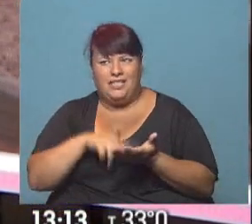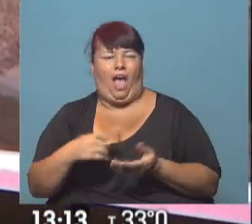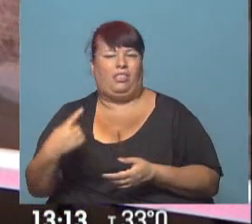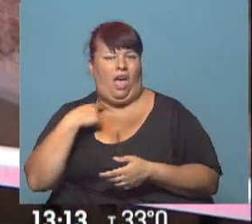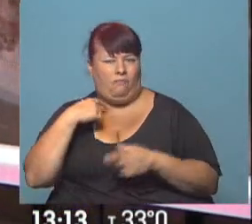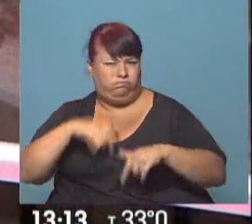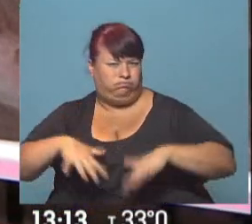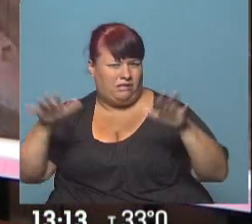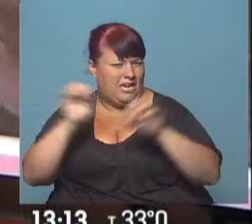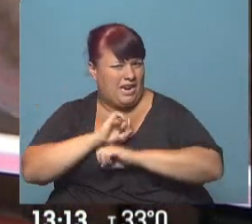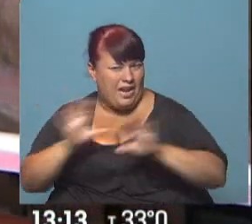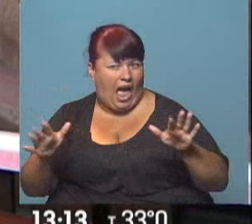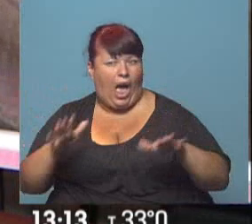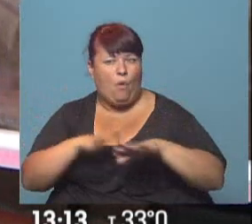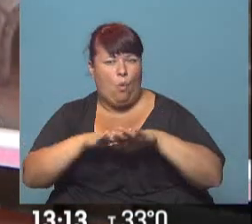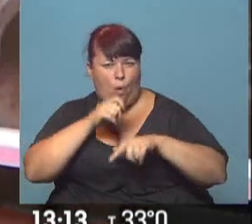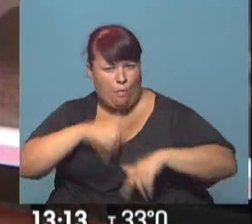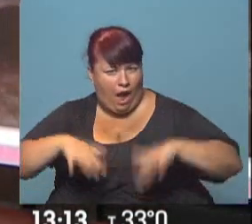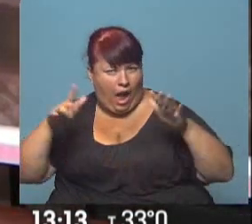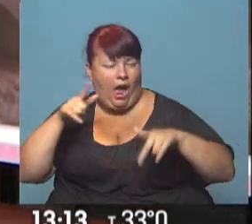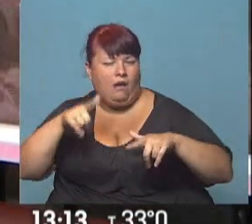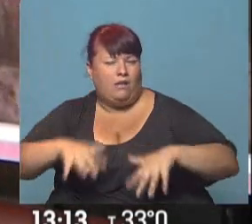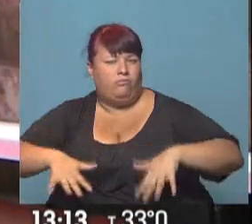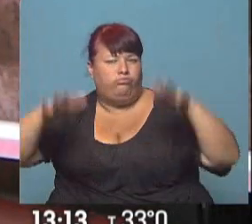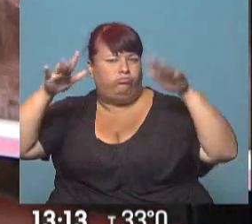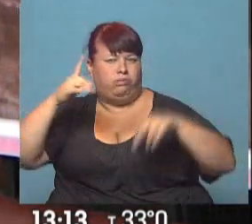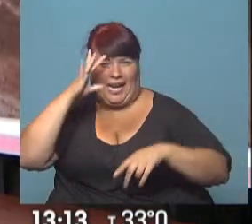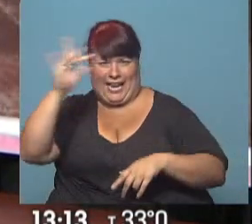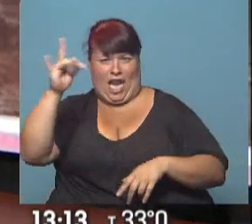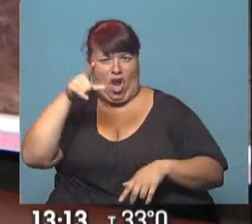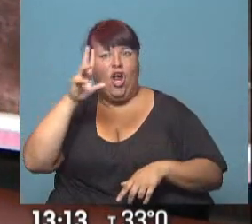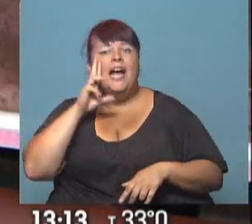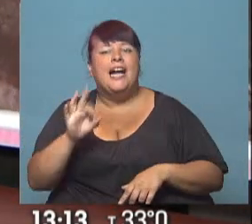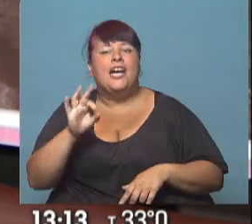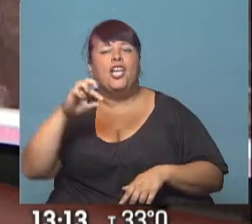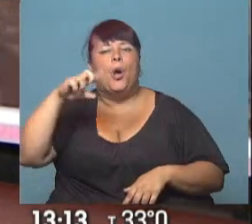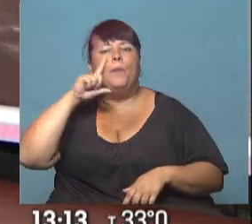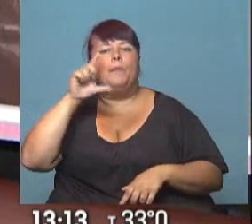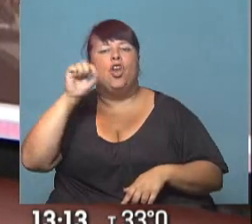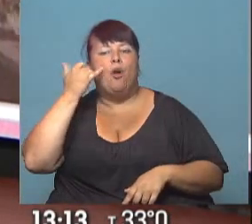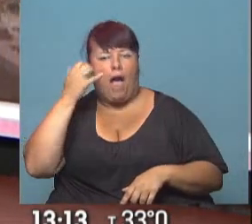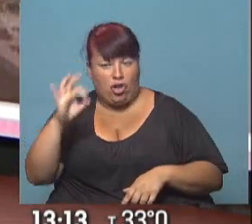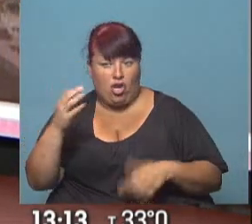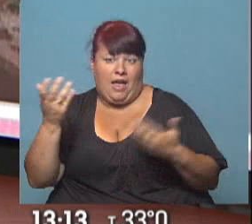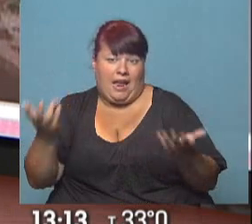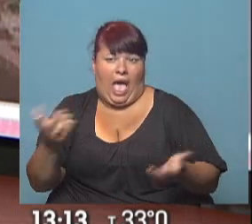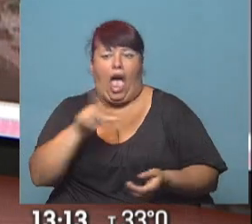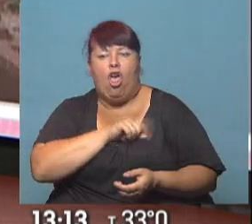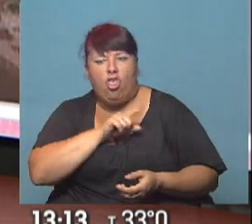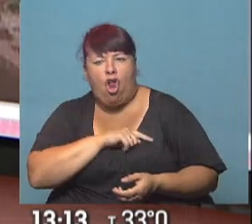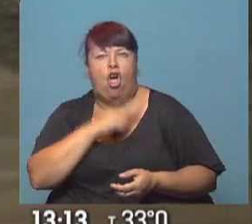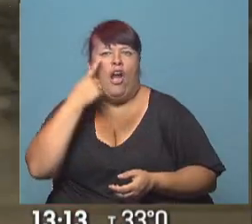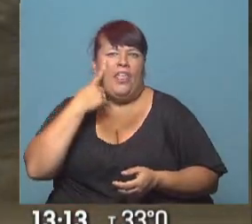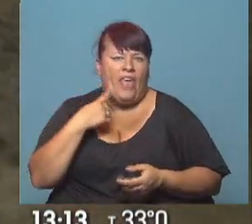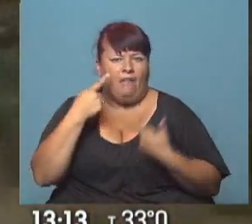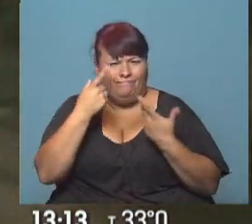afectados severamente por las inundaciones, por esta crecida histórica del río Pilcomayo. Por supuesto, el dolor y el drama